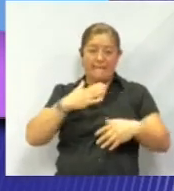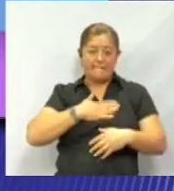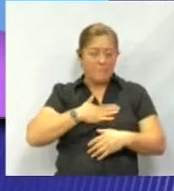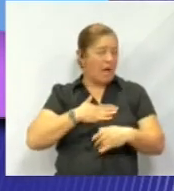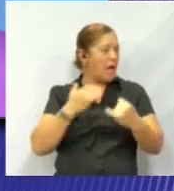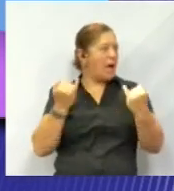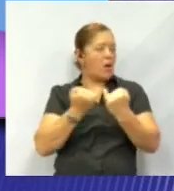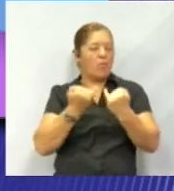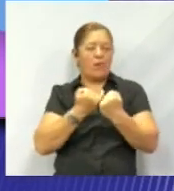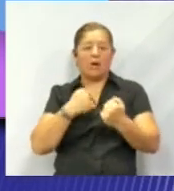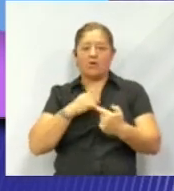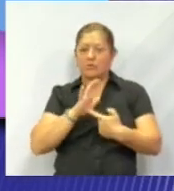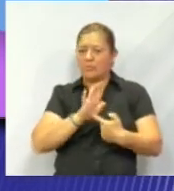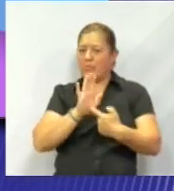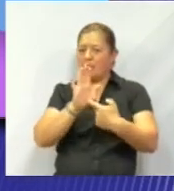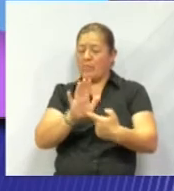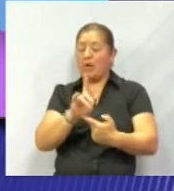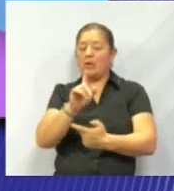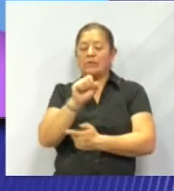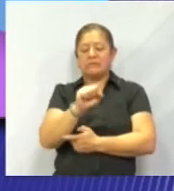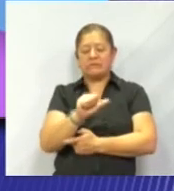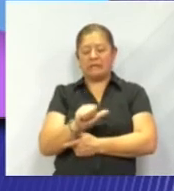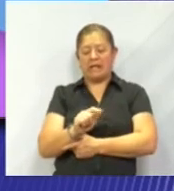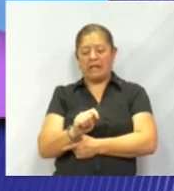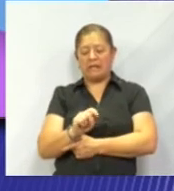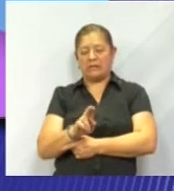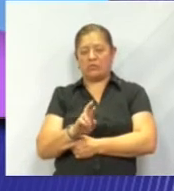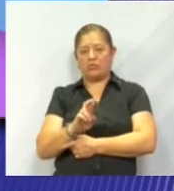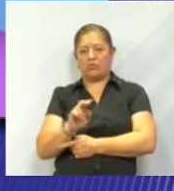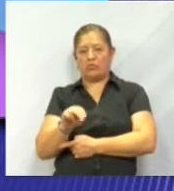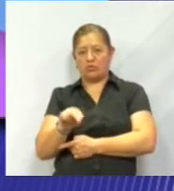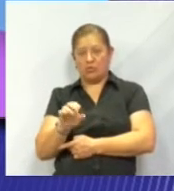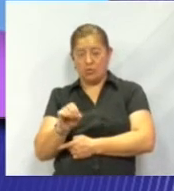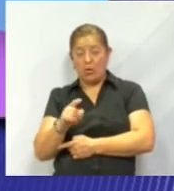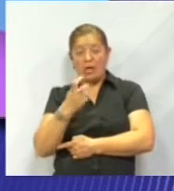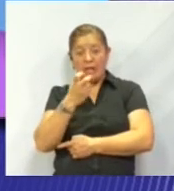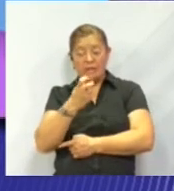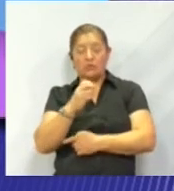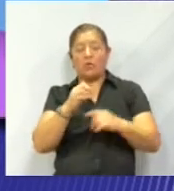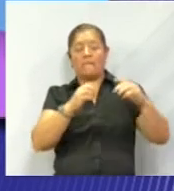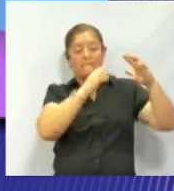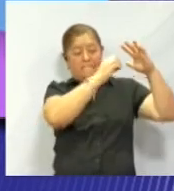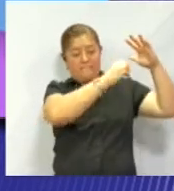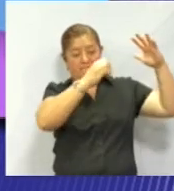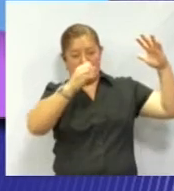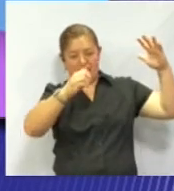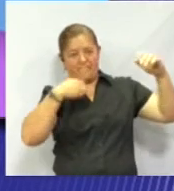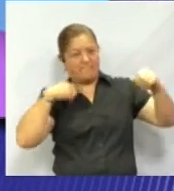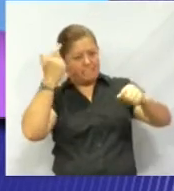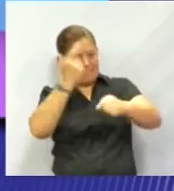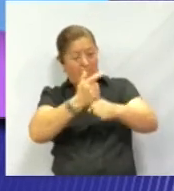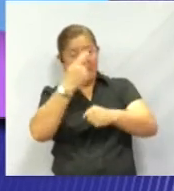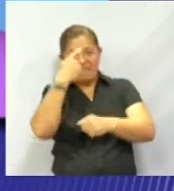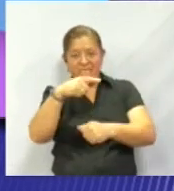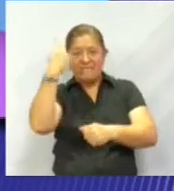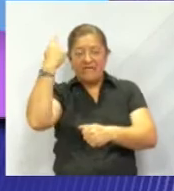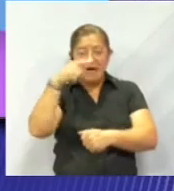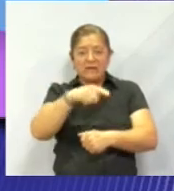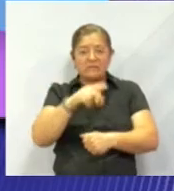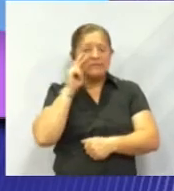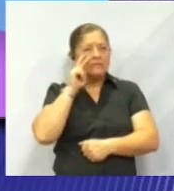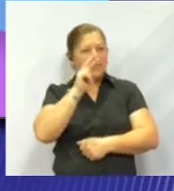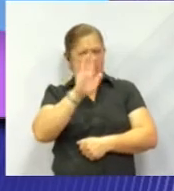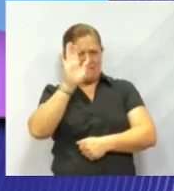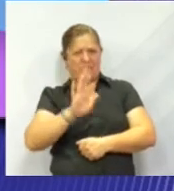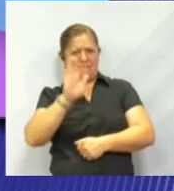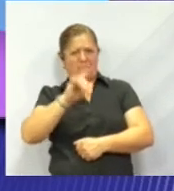se queda atrás. Te voy a hablar de Saturno y es uno de los planetas que puedes identificar fácilmente debido a que se ve como